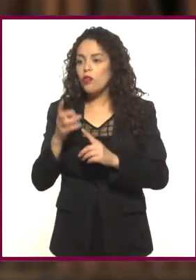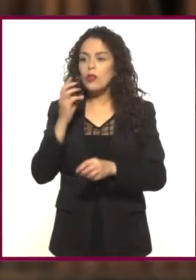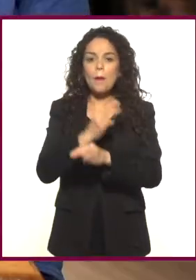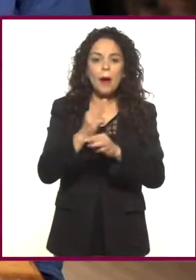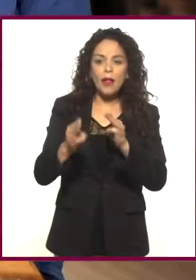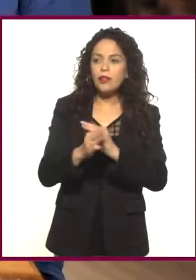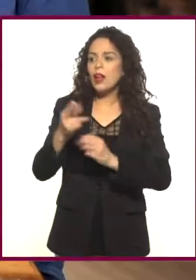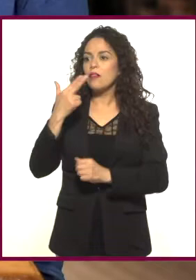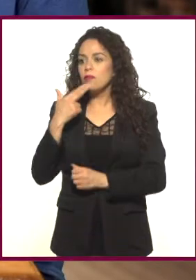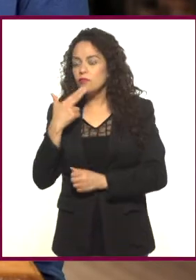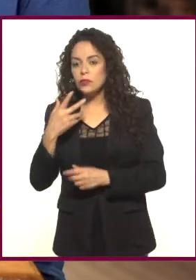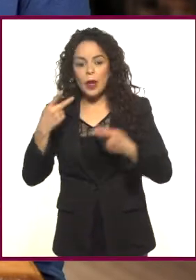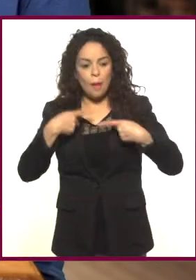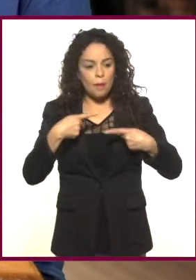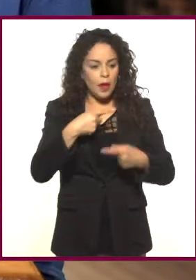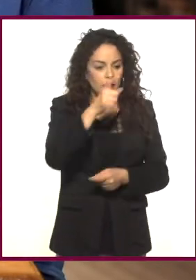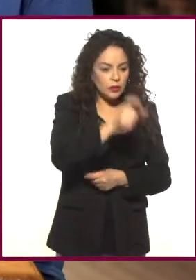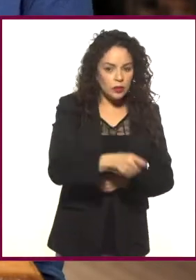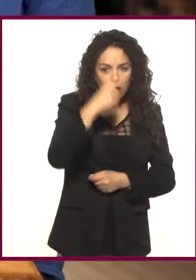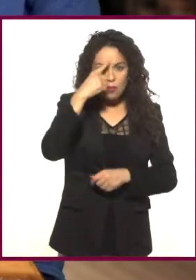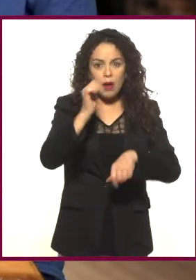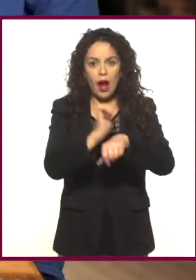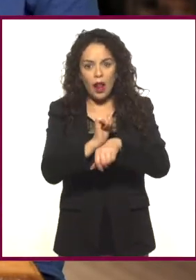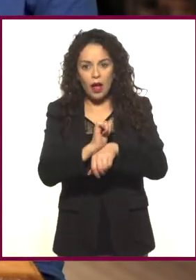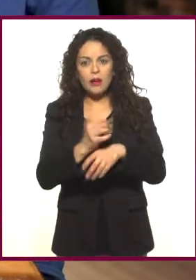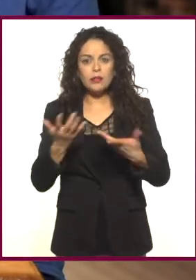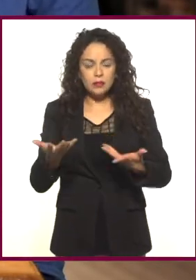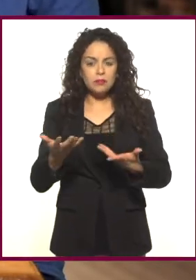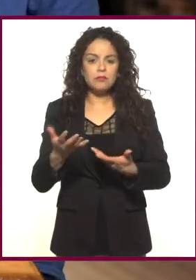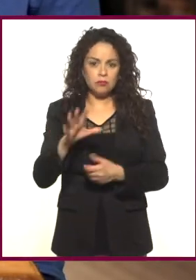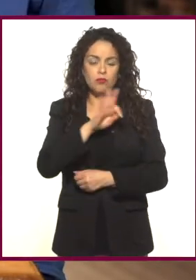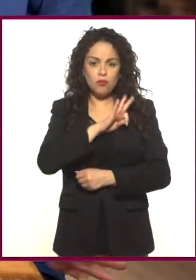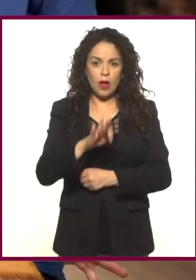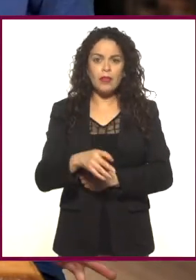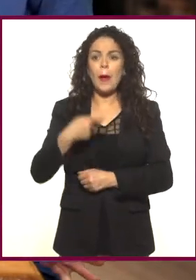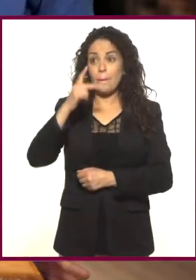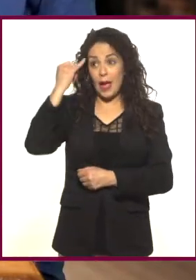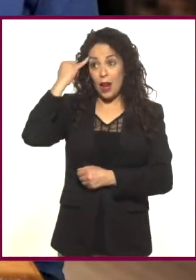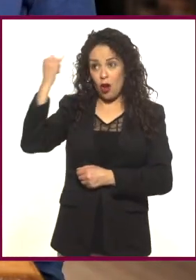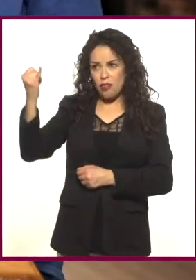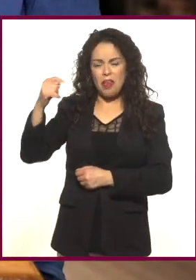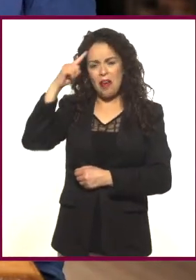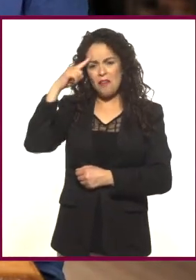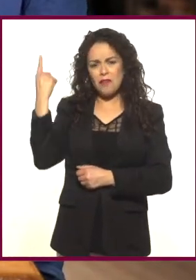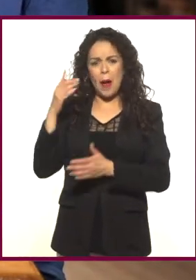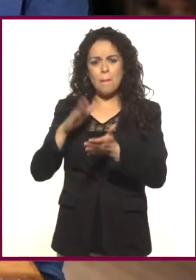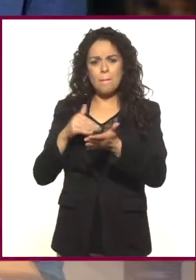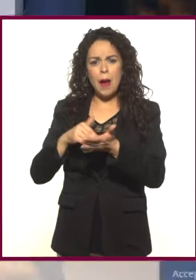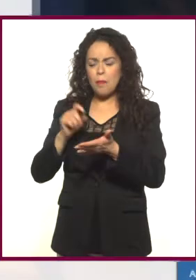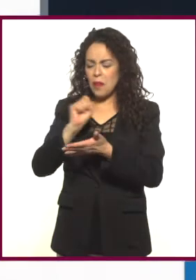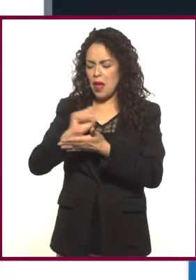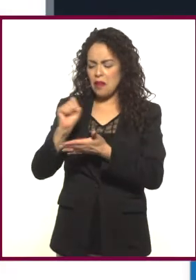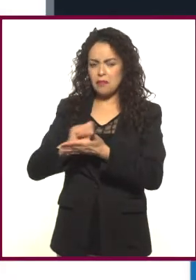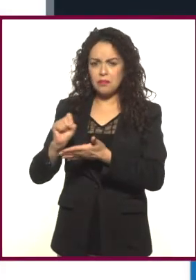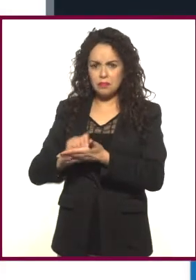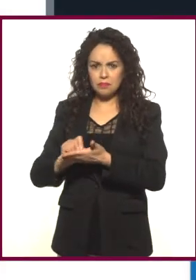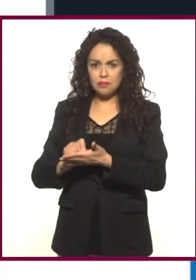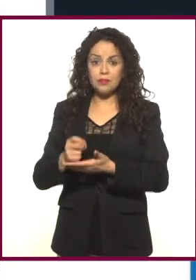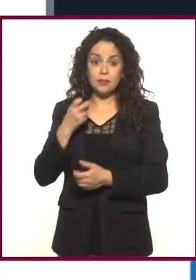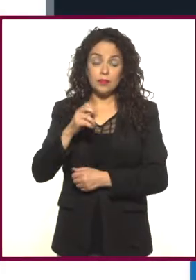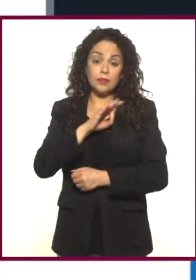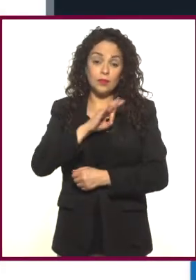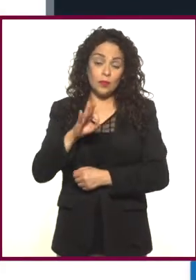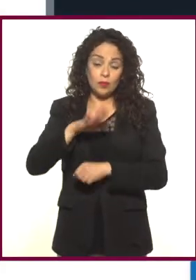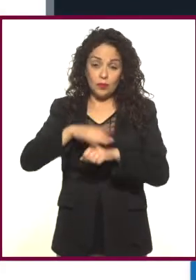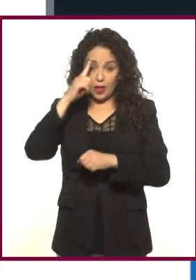utilería. Claro que para escribir una buena idea, un lápiz y una hoja de papel bastan, pero un programa de escritura de guión te puede